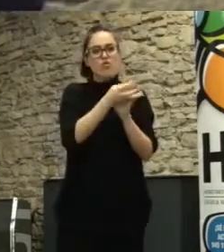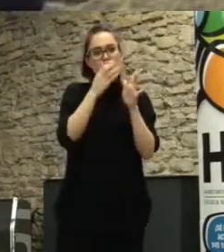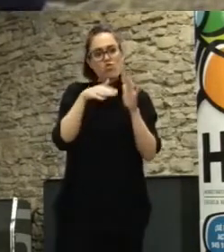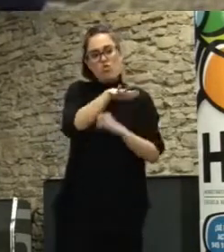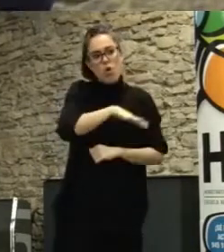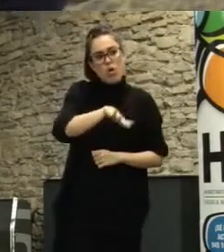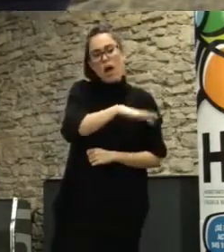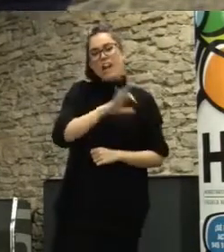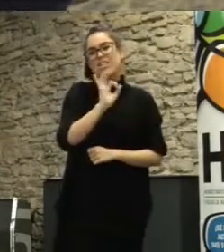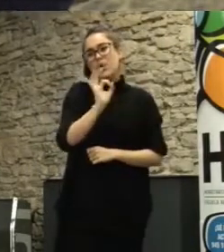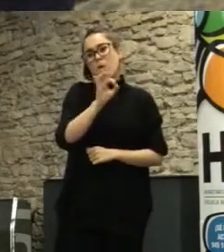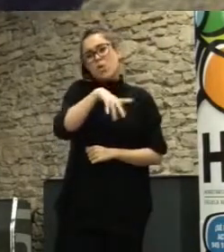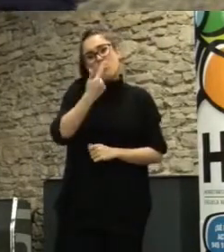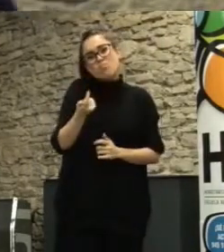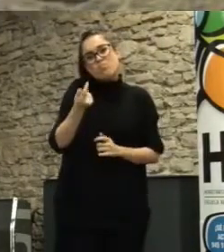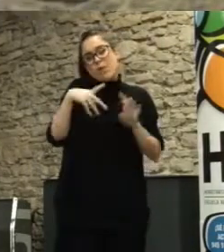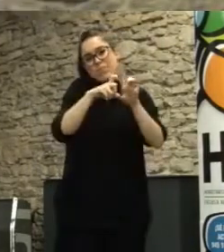tipo de agentes